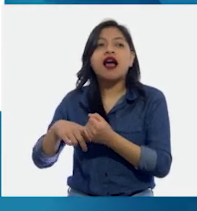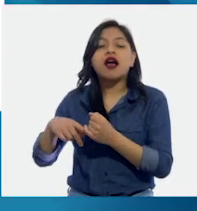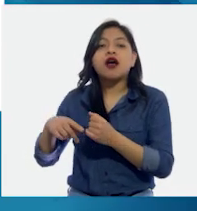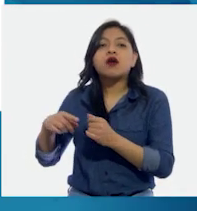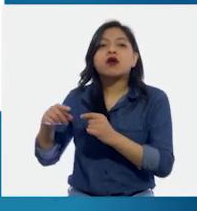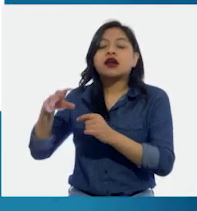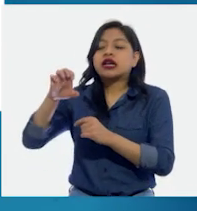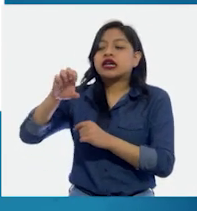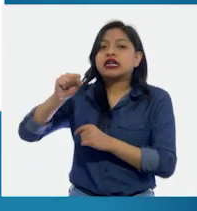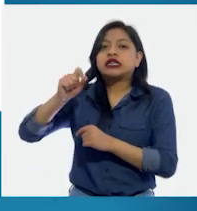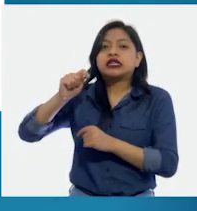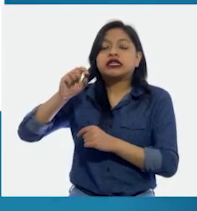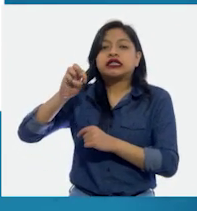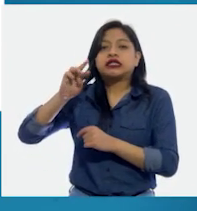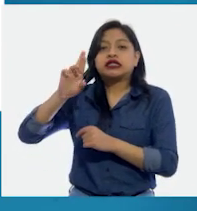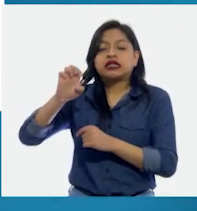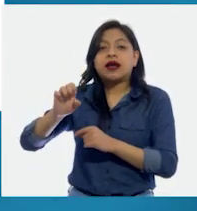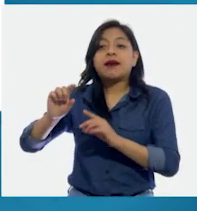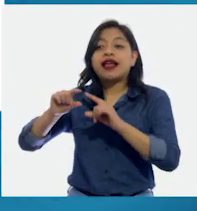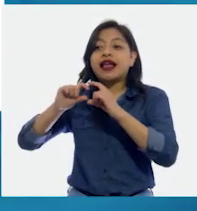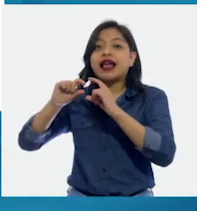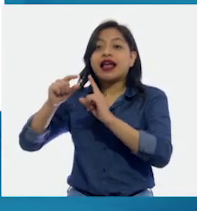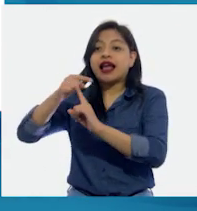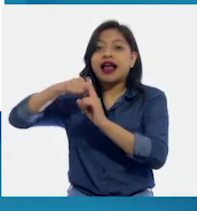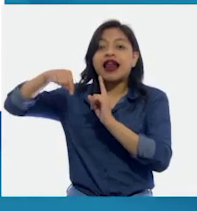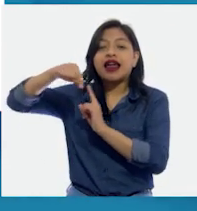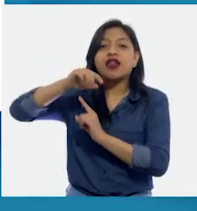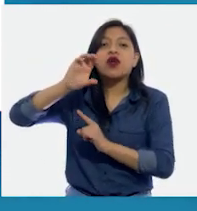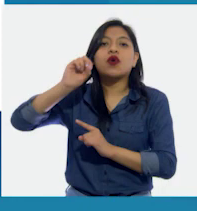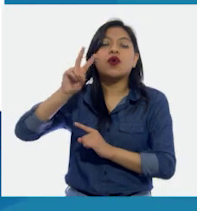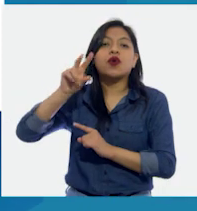alrededor son los ovarios. Qué raro, ¿no?